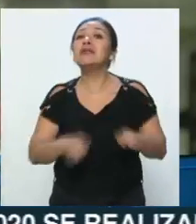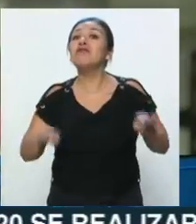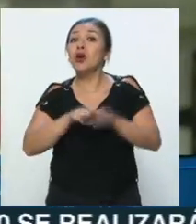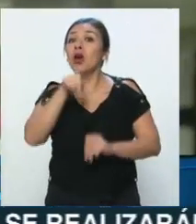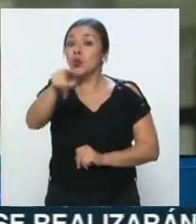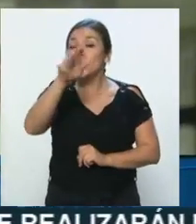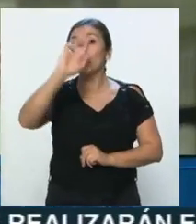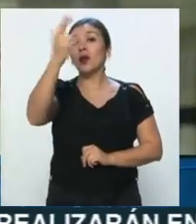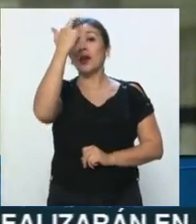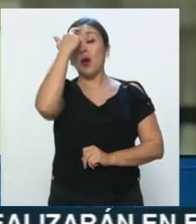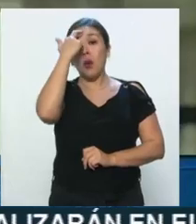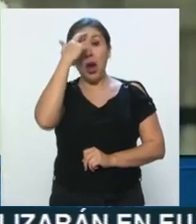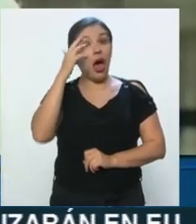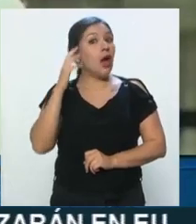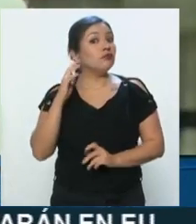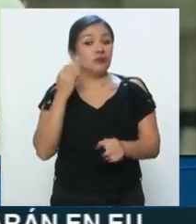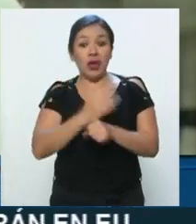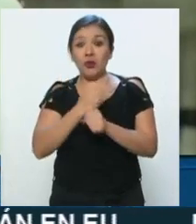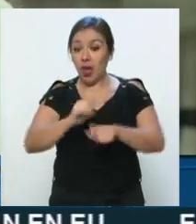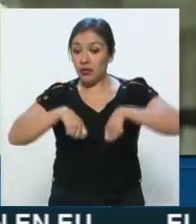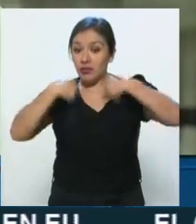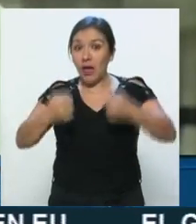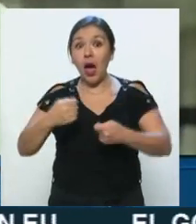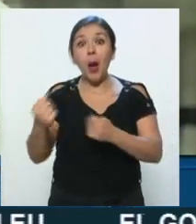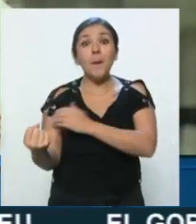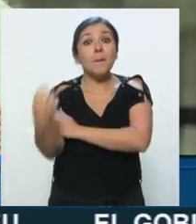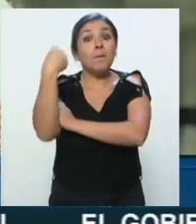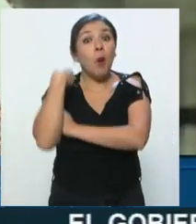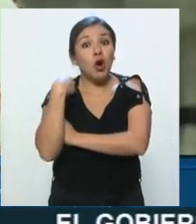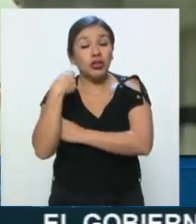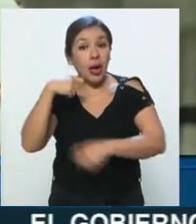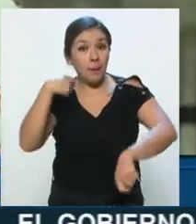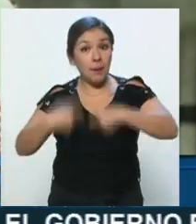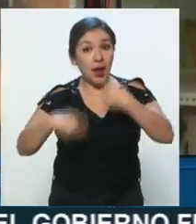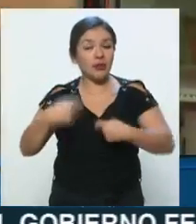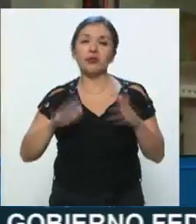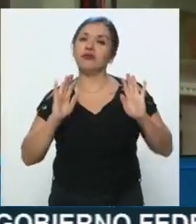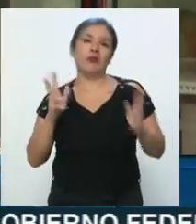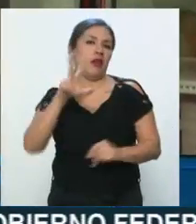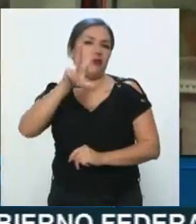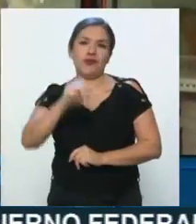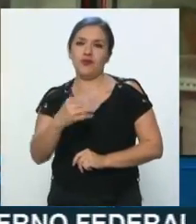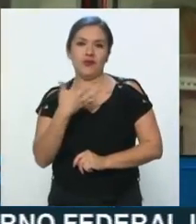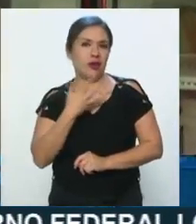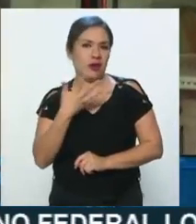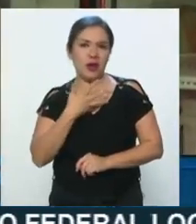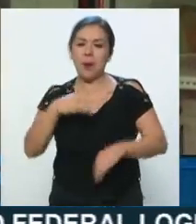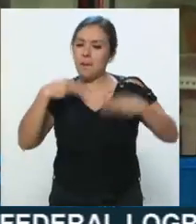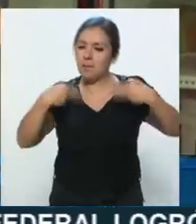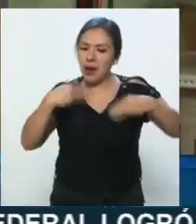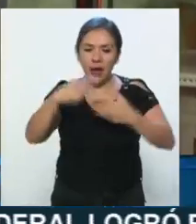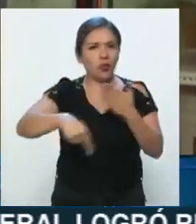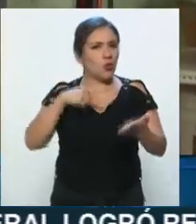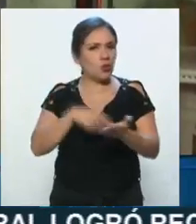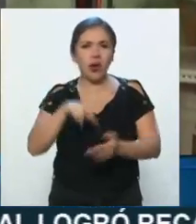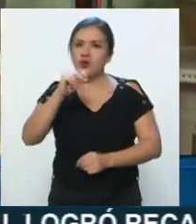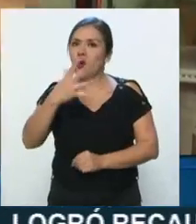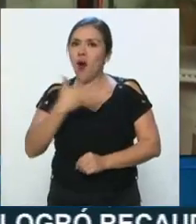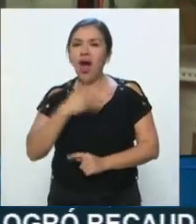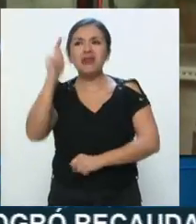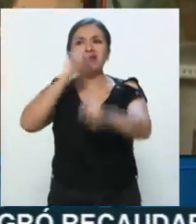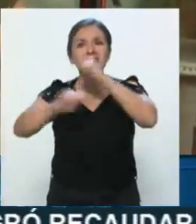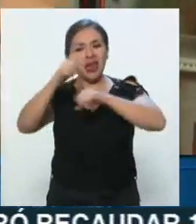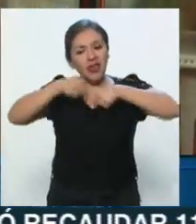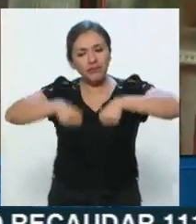recordar que ya no se entregan bolsas de plástico de un solo uso ni en los mercados ni en los super.